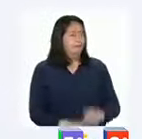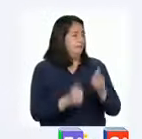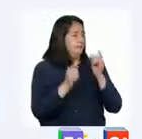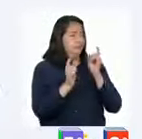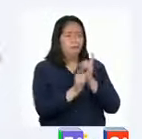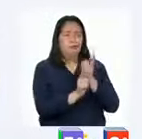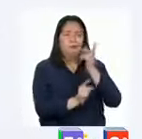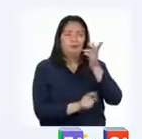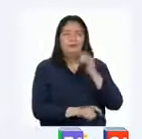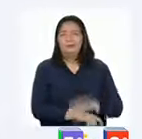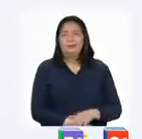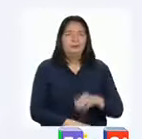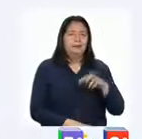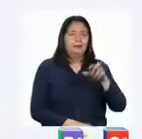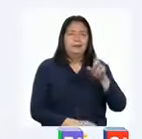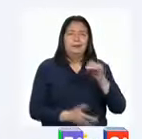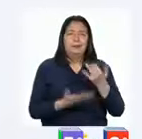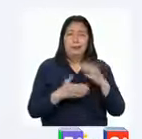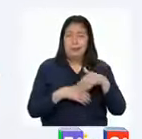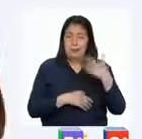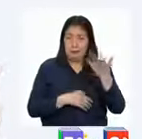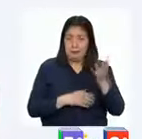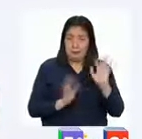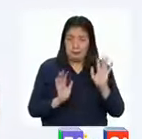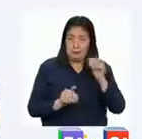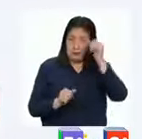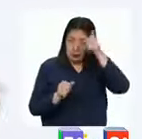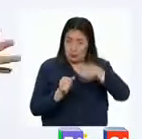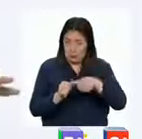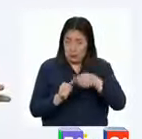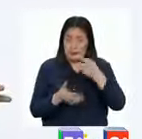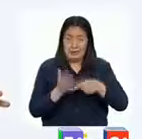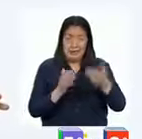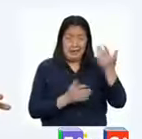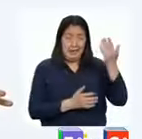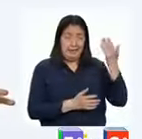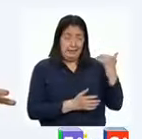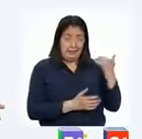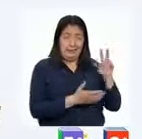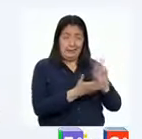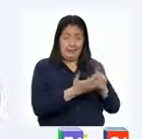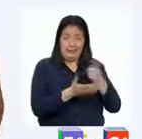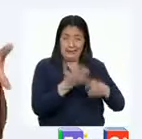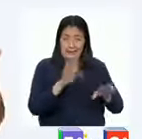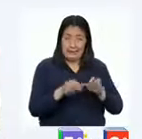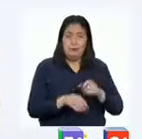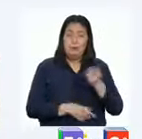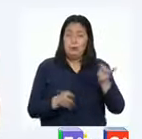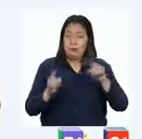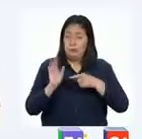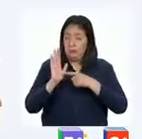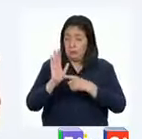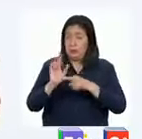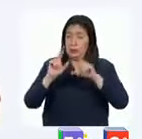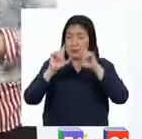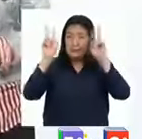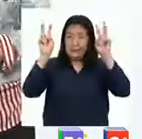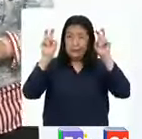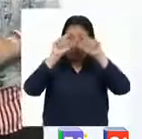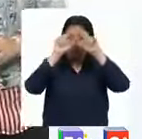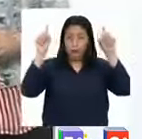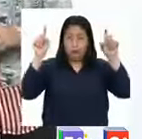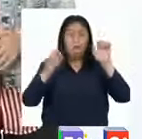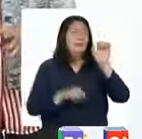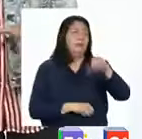Excelente, Patti. Ahora, después de ver esto, ¿se acuerdan de lo que hicimos antes de leer? ¿Cuando les mostré el título del texto?